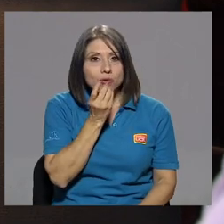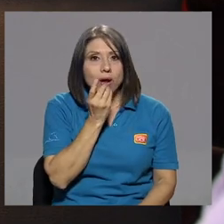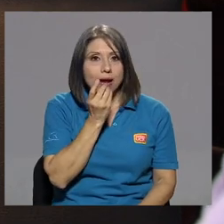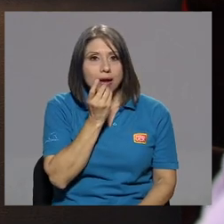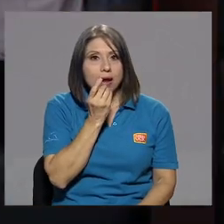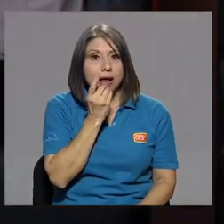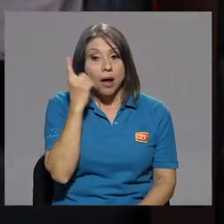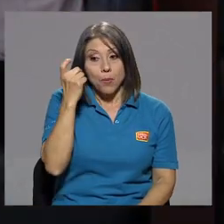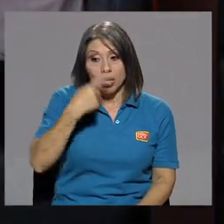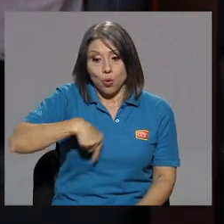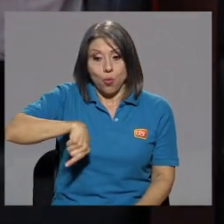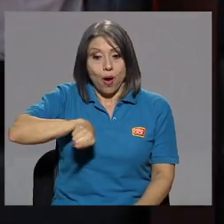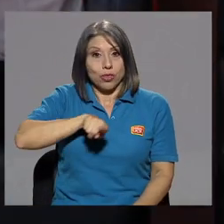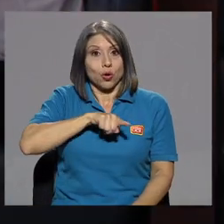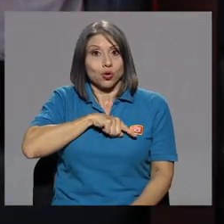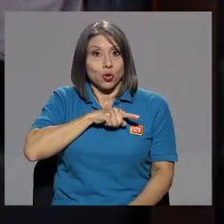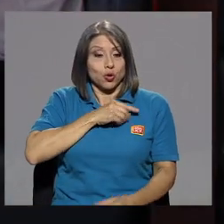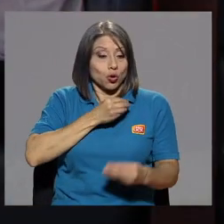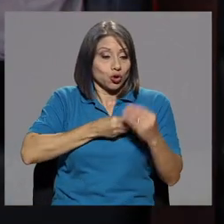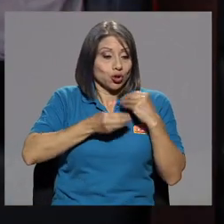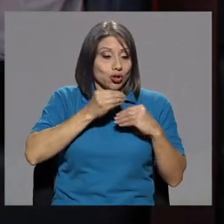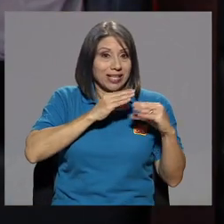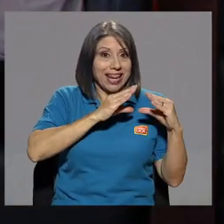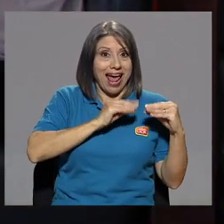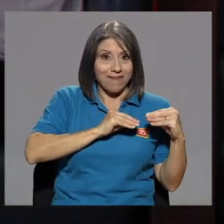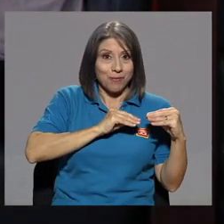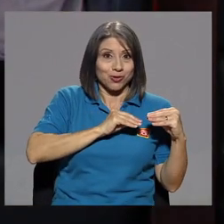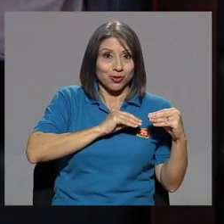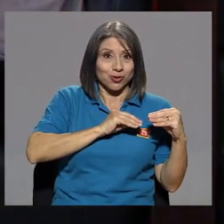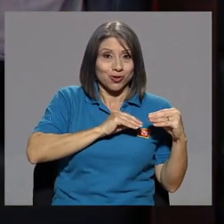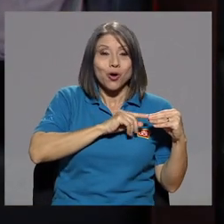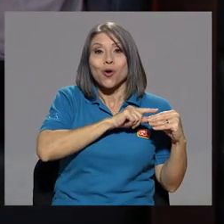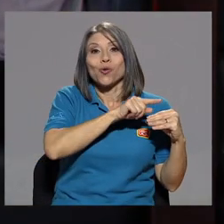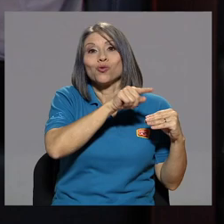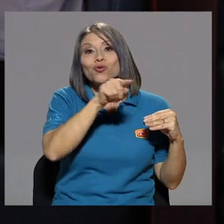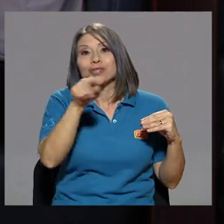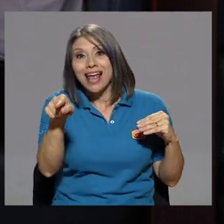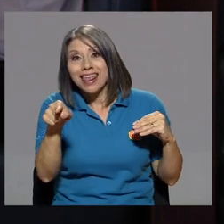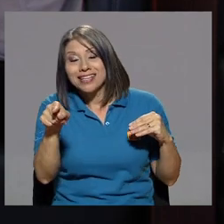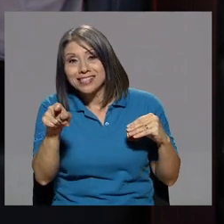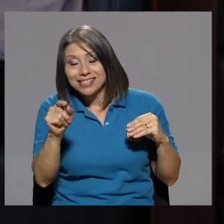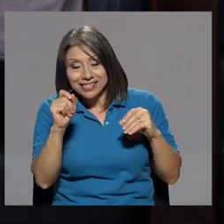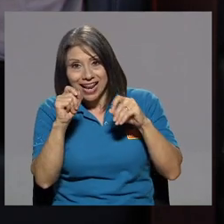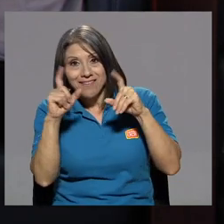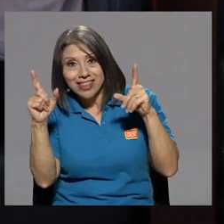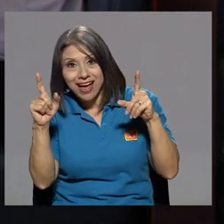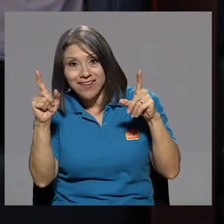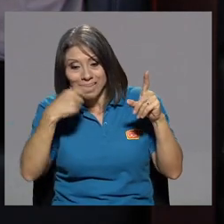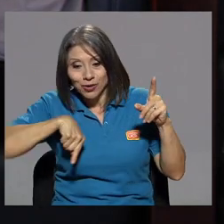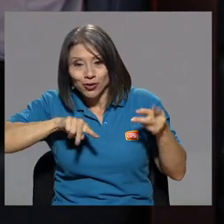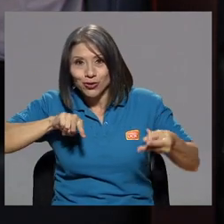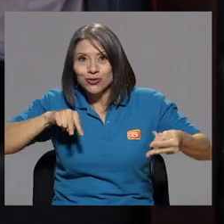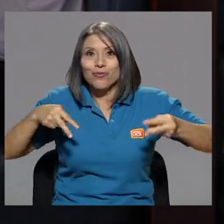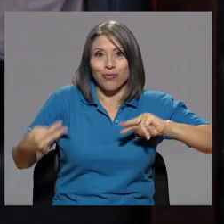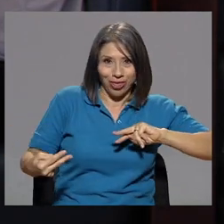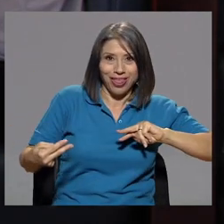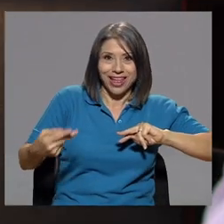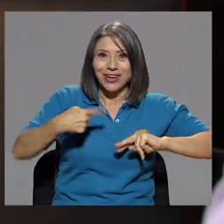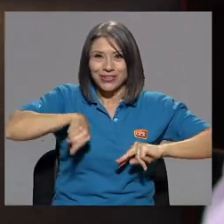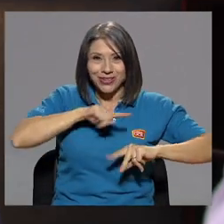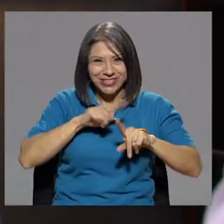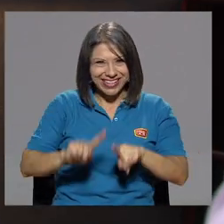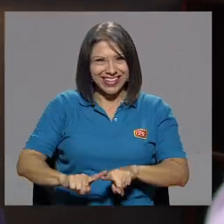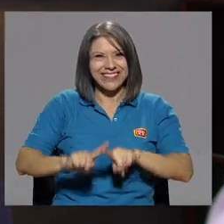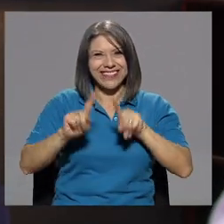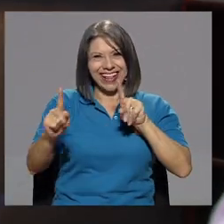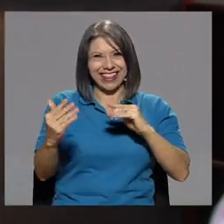nosotros cenábamos, ustedes se levantaban, ¿verdad?, desayunaban. El metabolismo de nosotros, los músicos, es diferente a